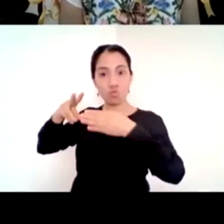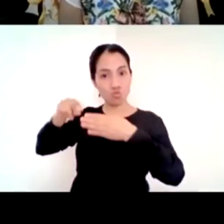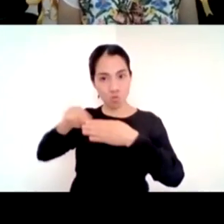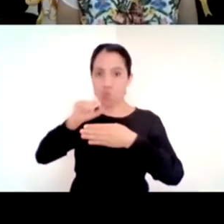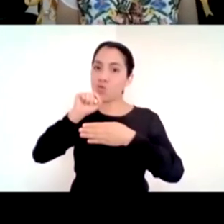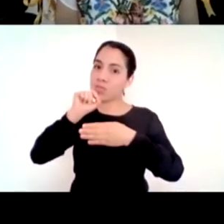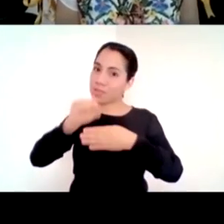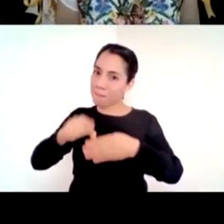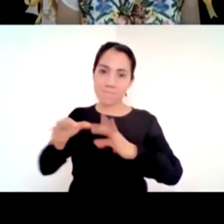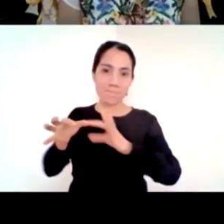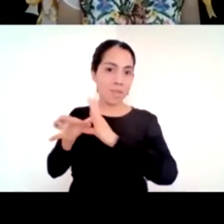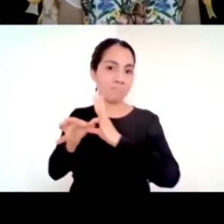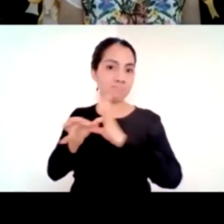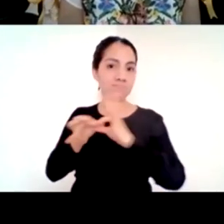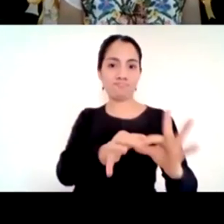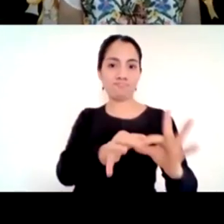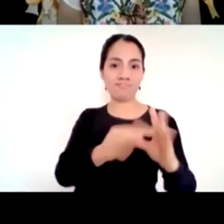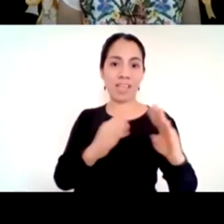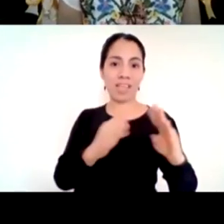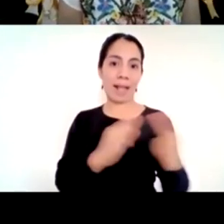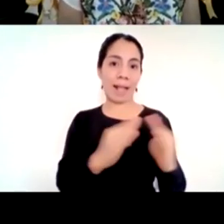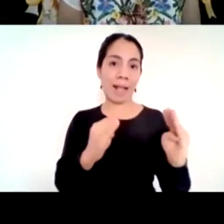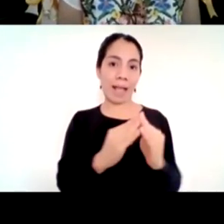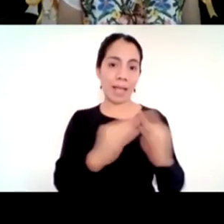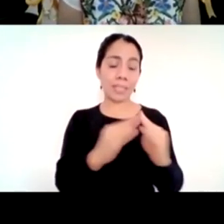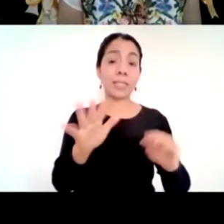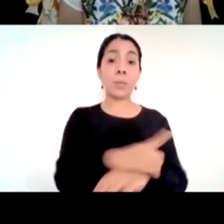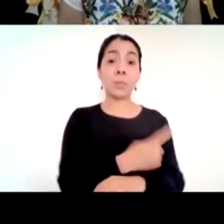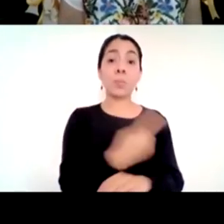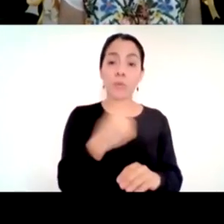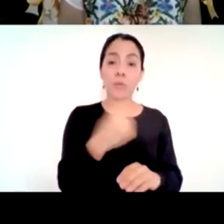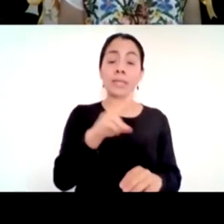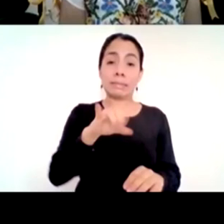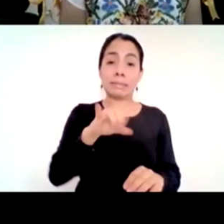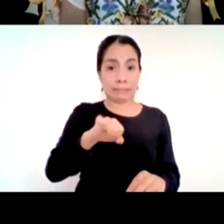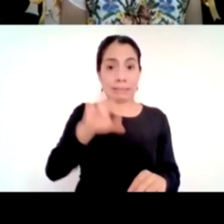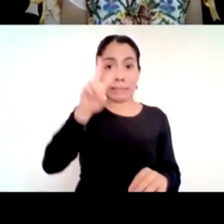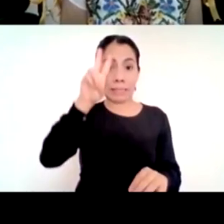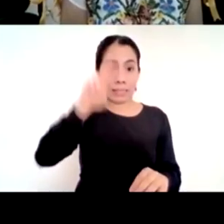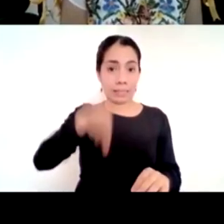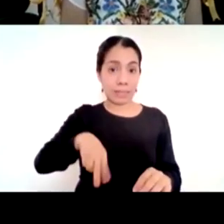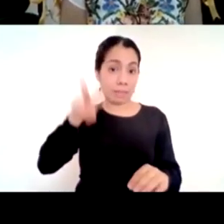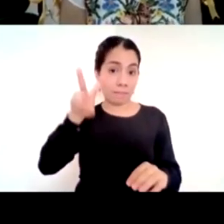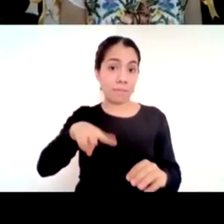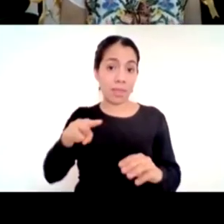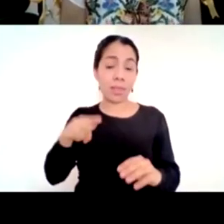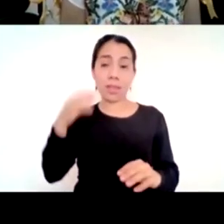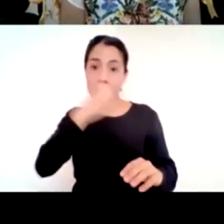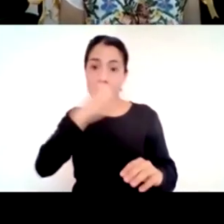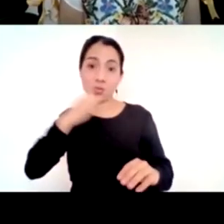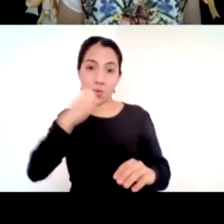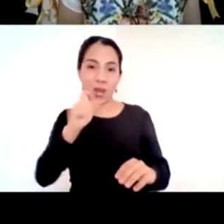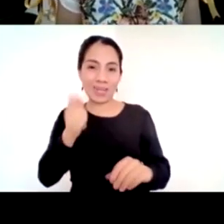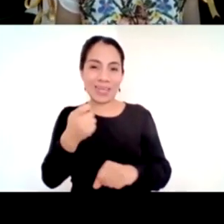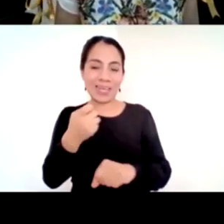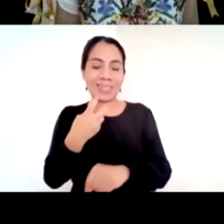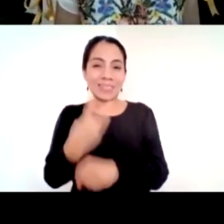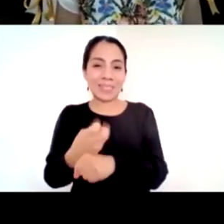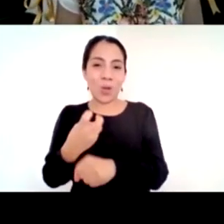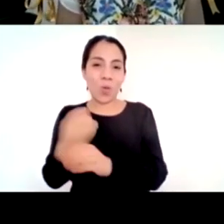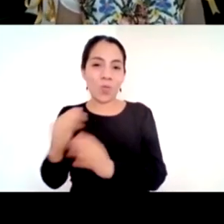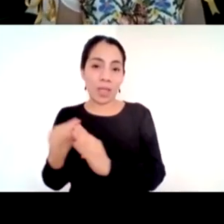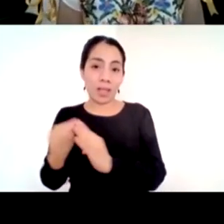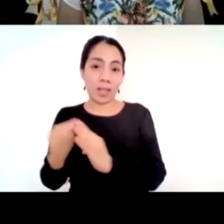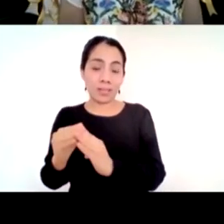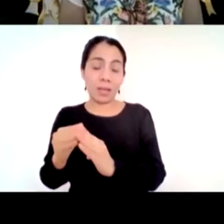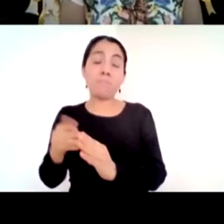frase que dice la escuela es el segundo hogar pero el hogar es la primera escuela estoy convencida que ante las